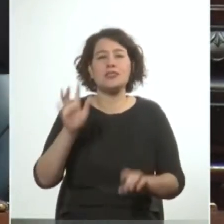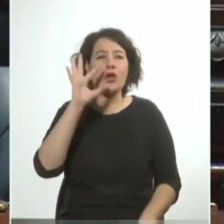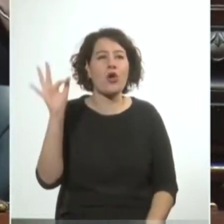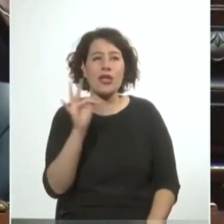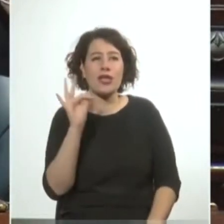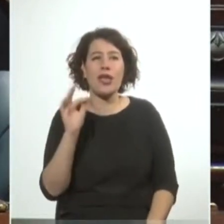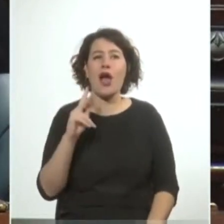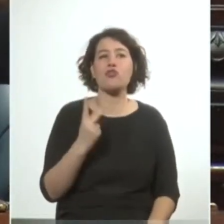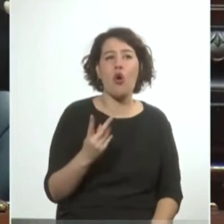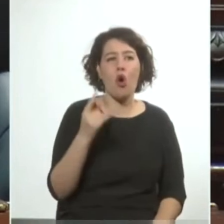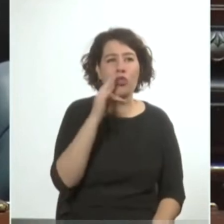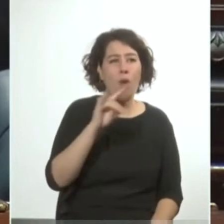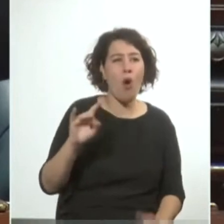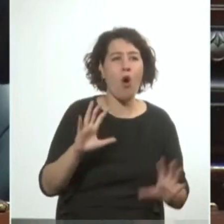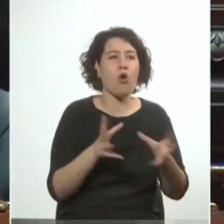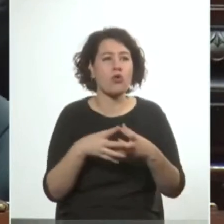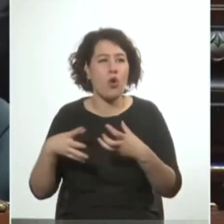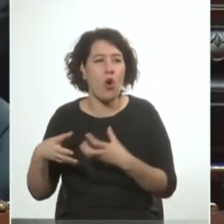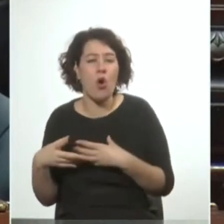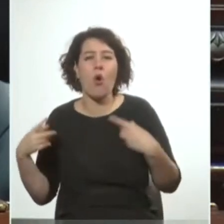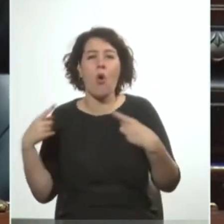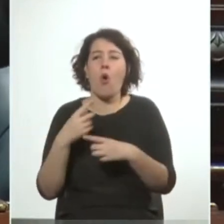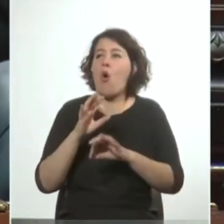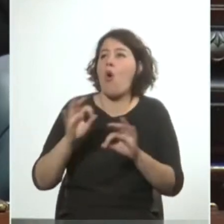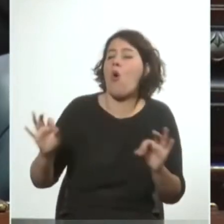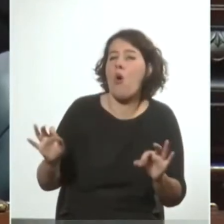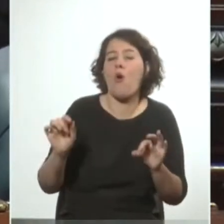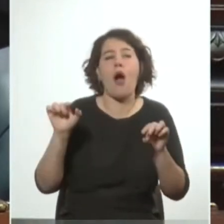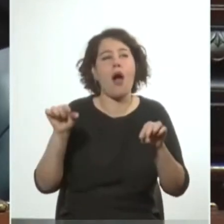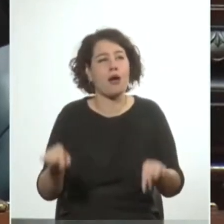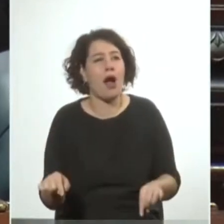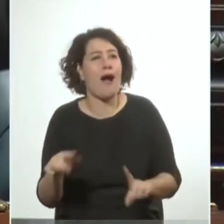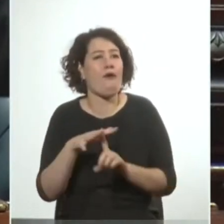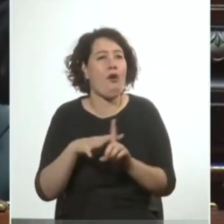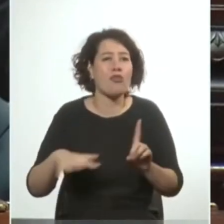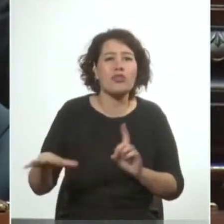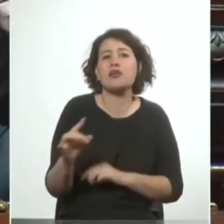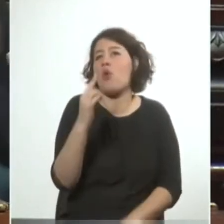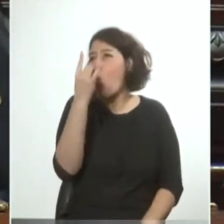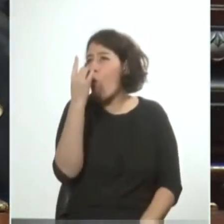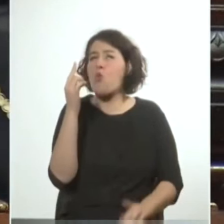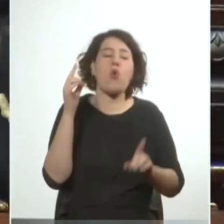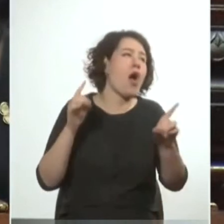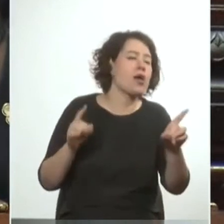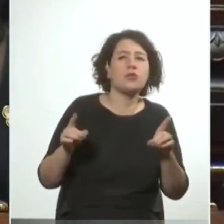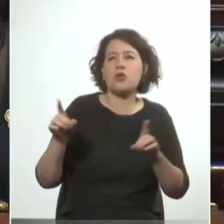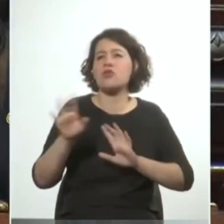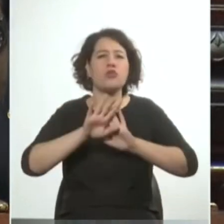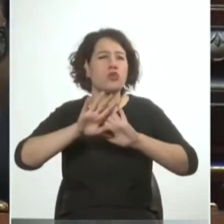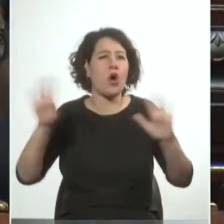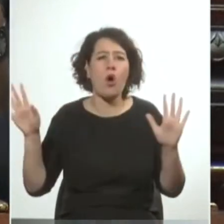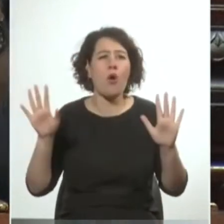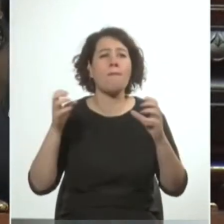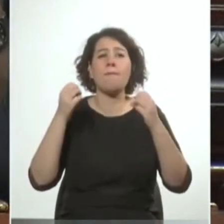de los dos demonios ni tampoco de que acá solamente el contexto fue uno fue otro porque lo